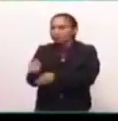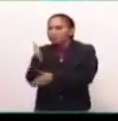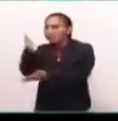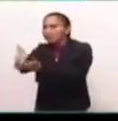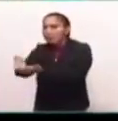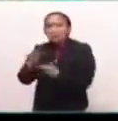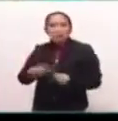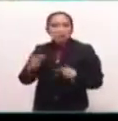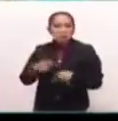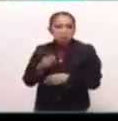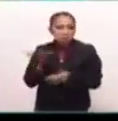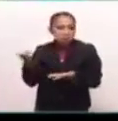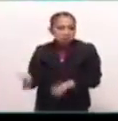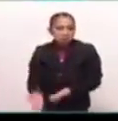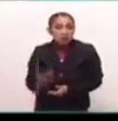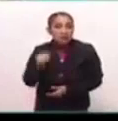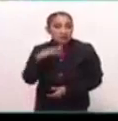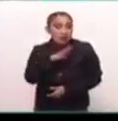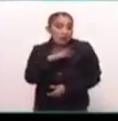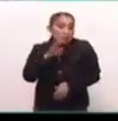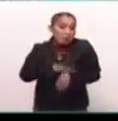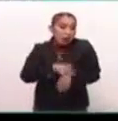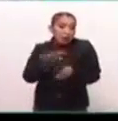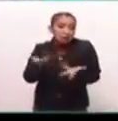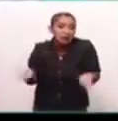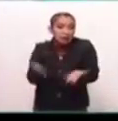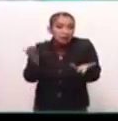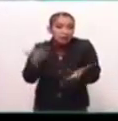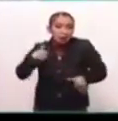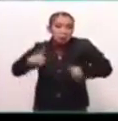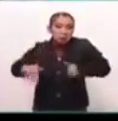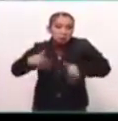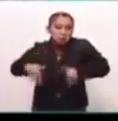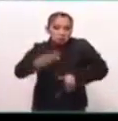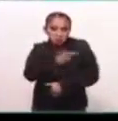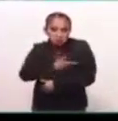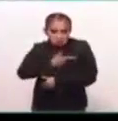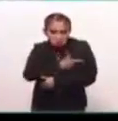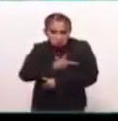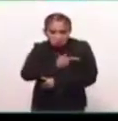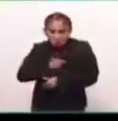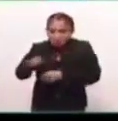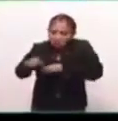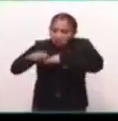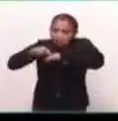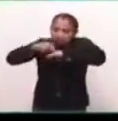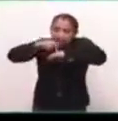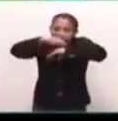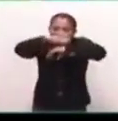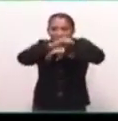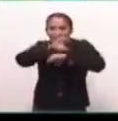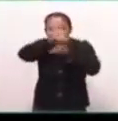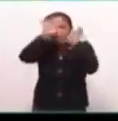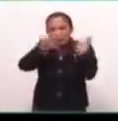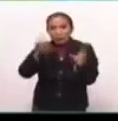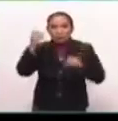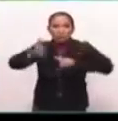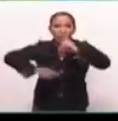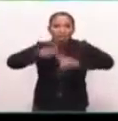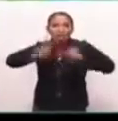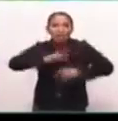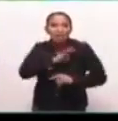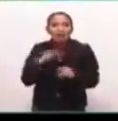pueden las personas. Si tienen un poquito más de ánimo para caminar, pues se sube hasta la cima, que muchos deportistas